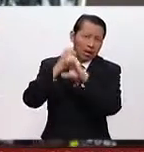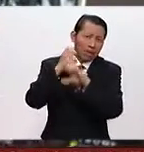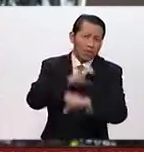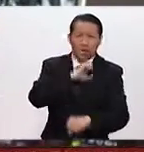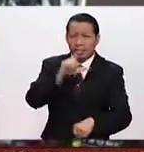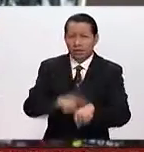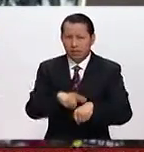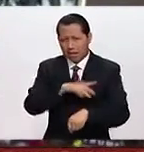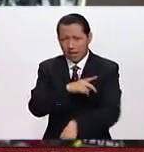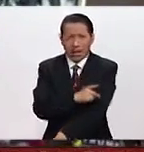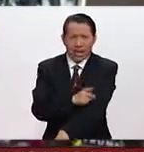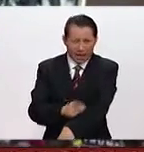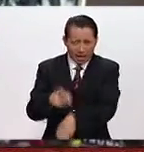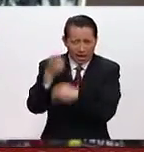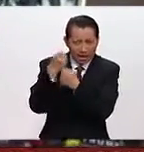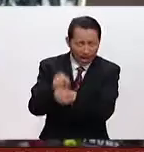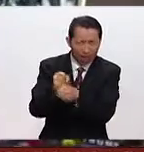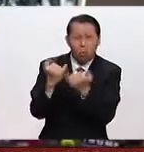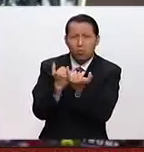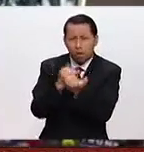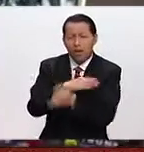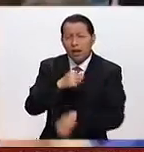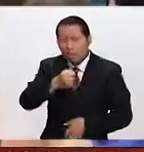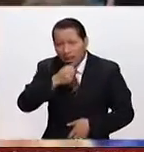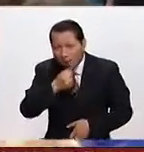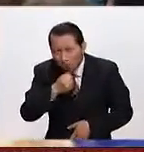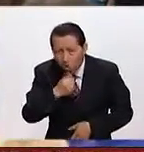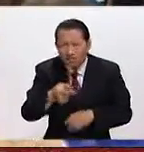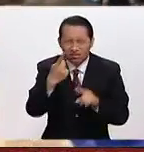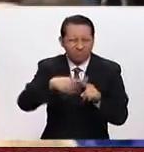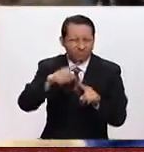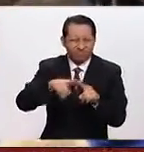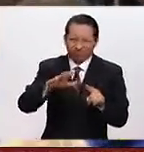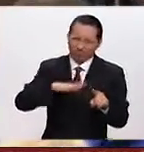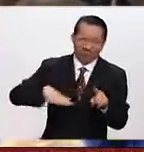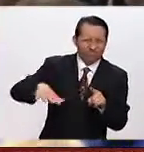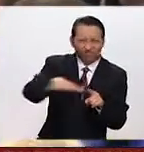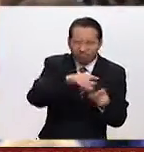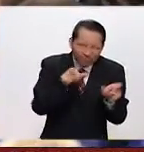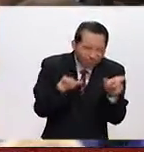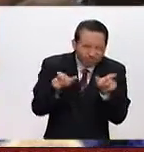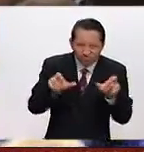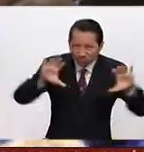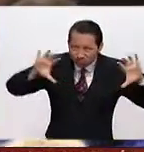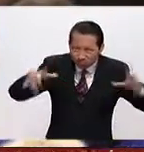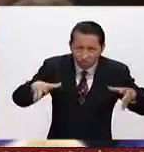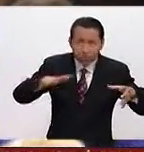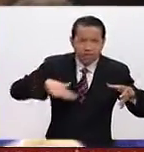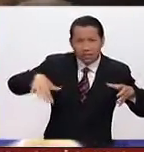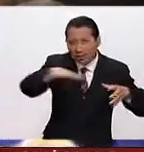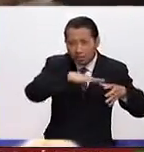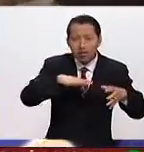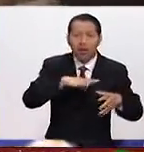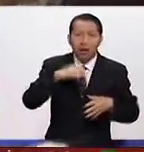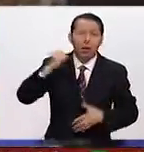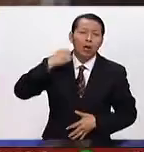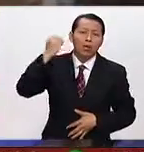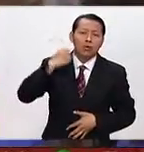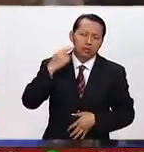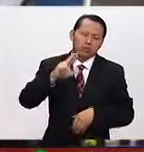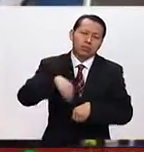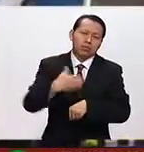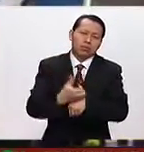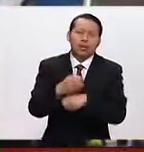para delegados, camiones especiales para periodistas, así que en este ambiente, Pati Omar se está desarrollando esta singular convención nacional